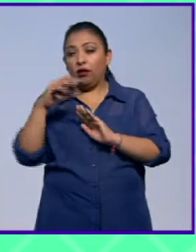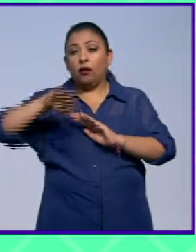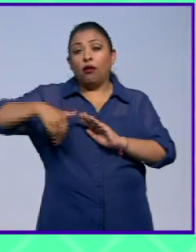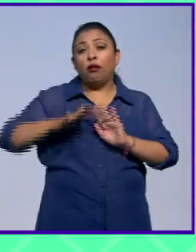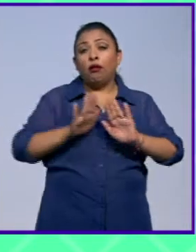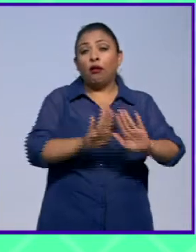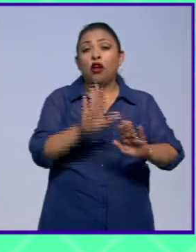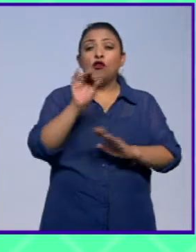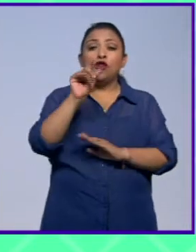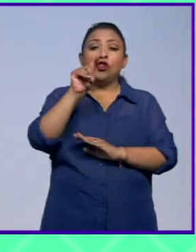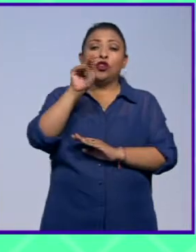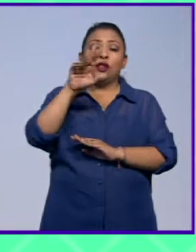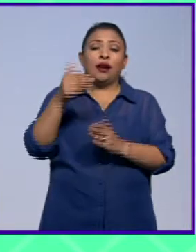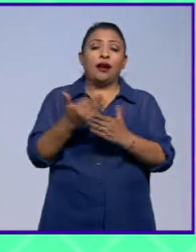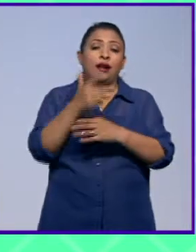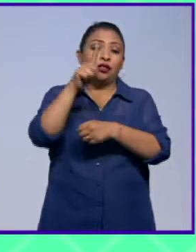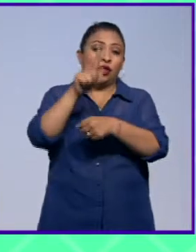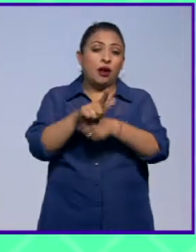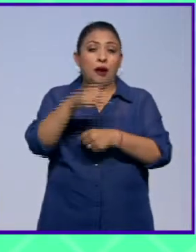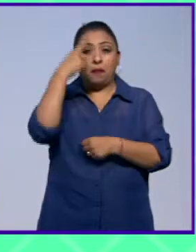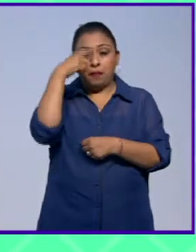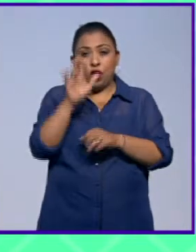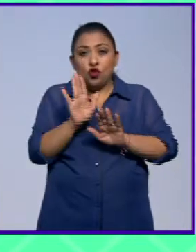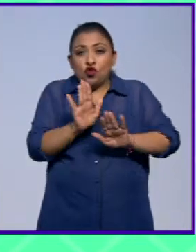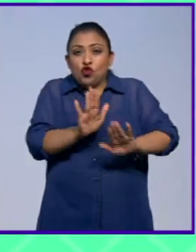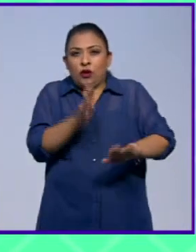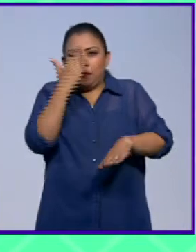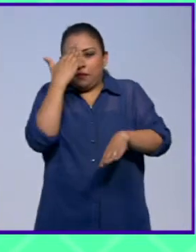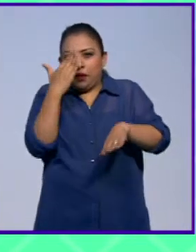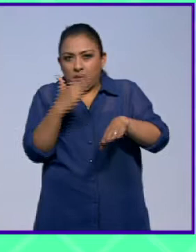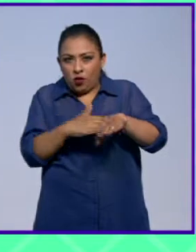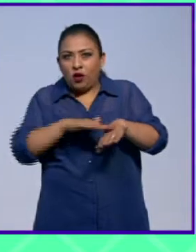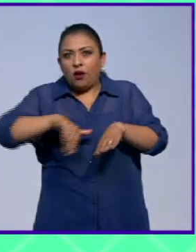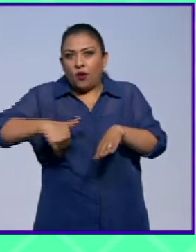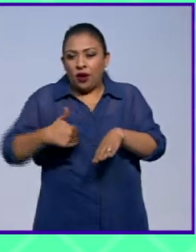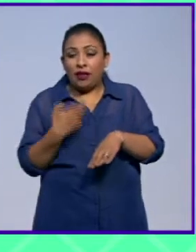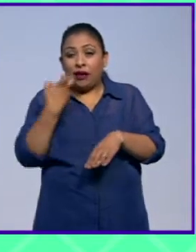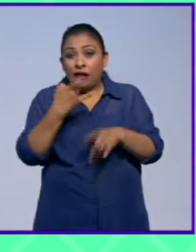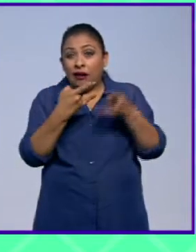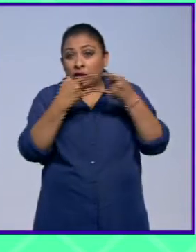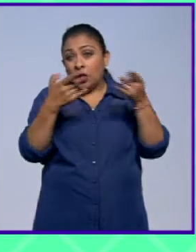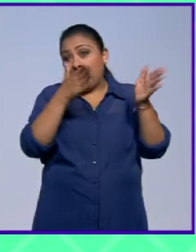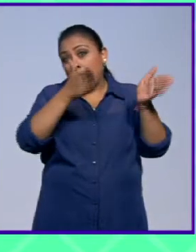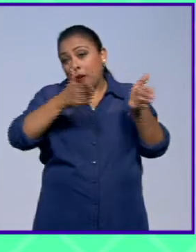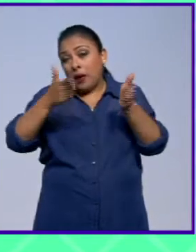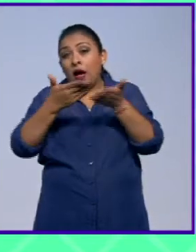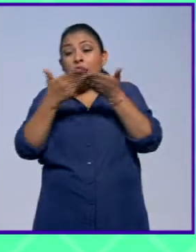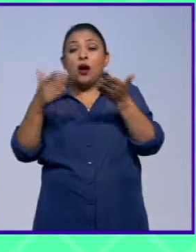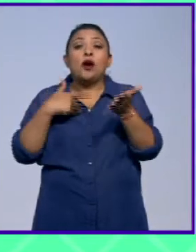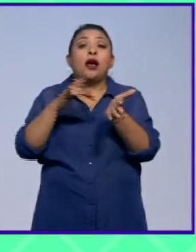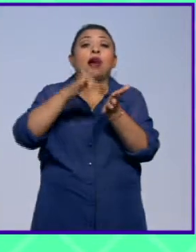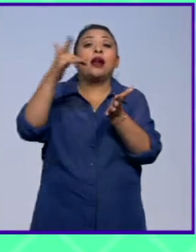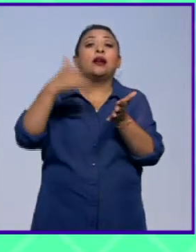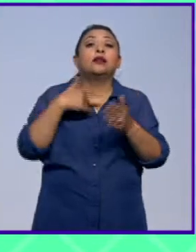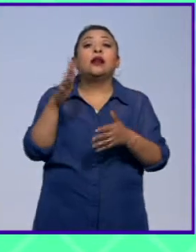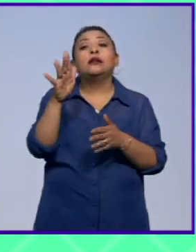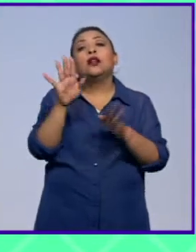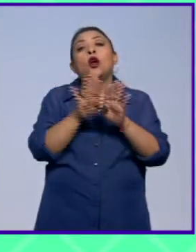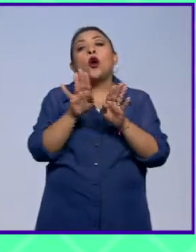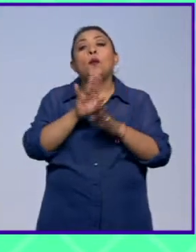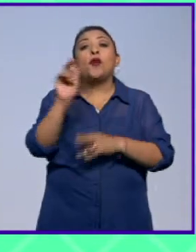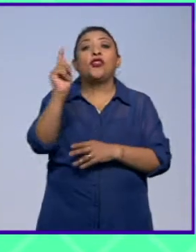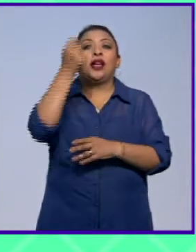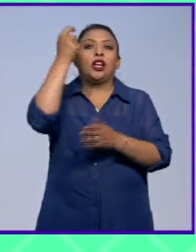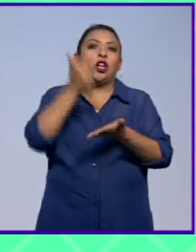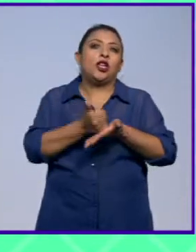Fototeca Nacional precisamente para conservar esta memoria y que este hecho histórico que vivimos ahora gracias a la magia de la